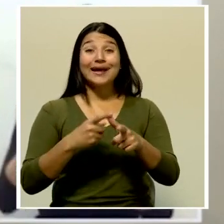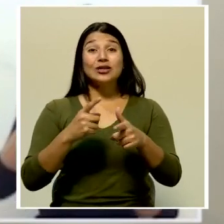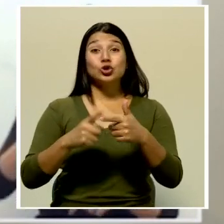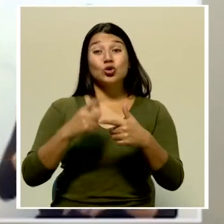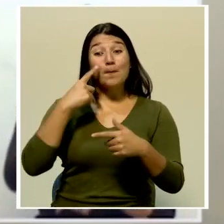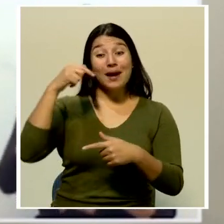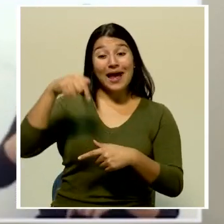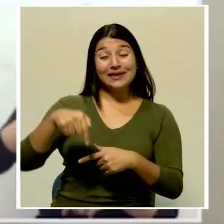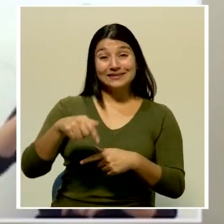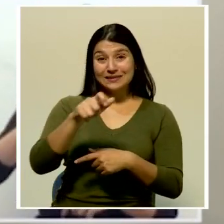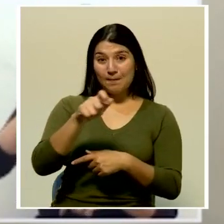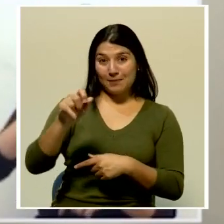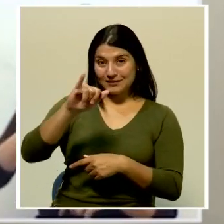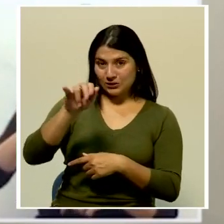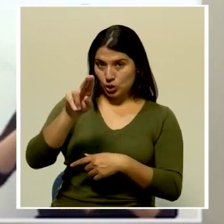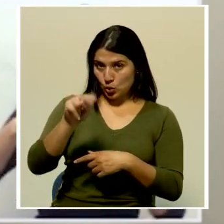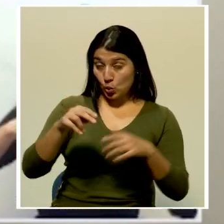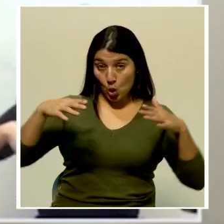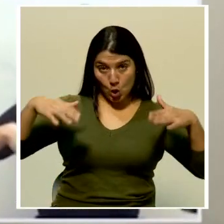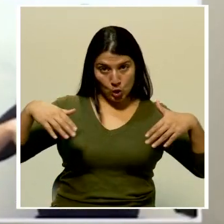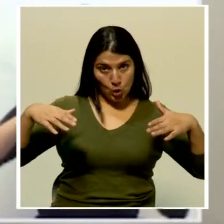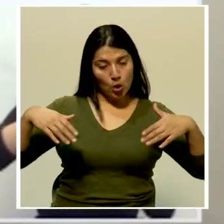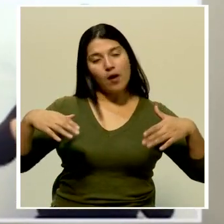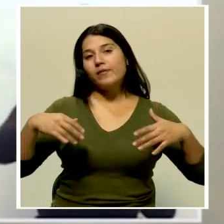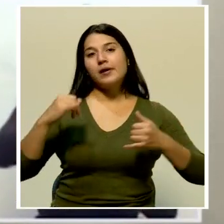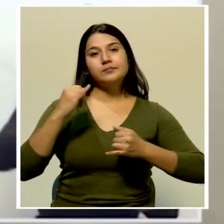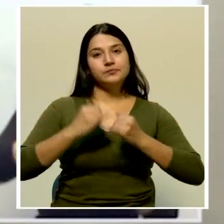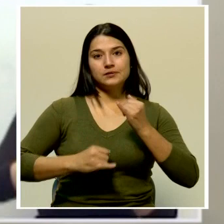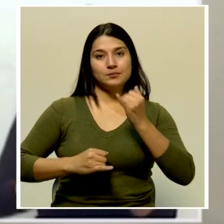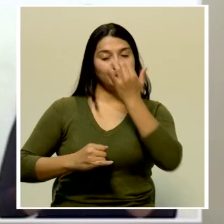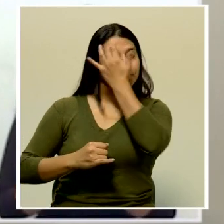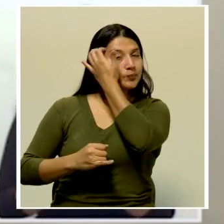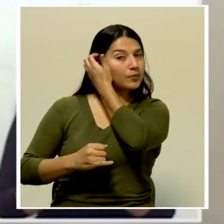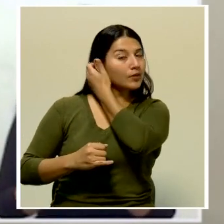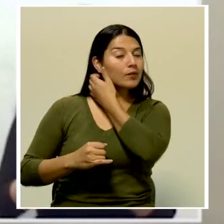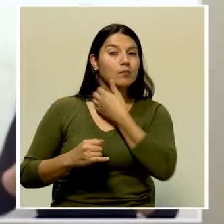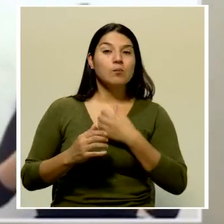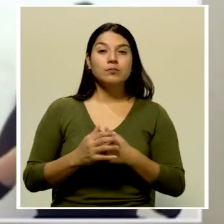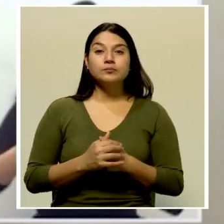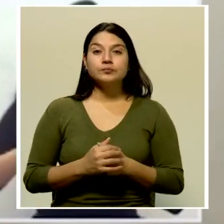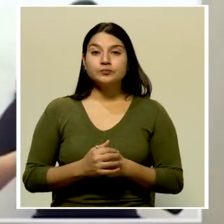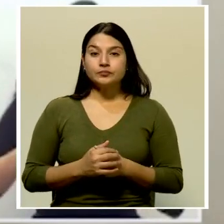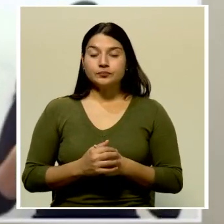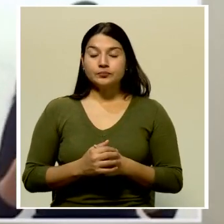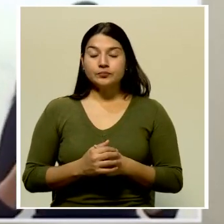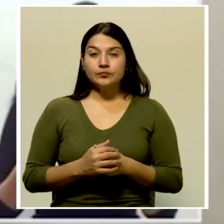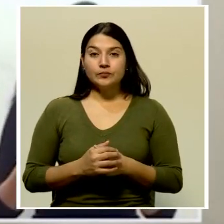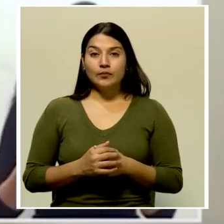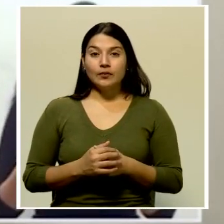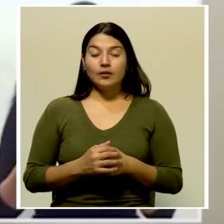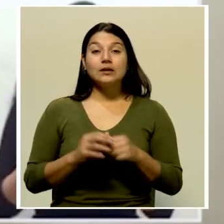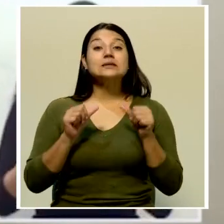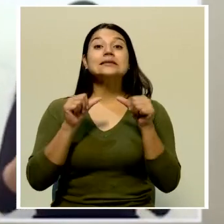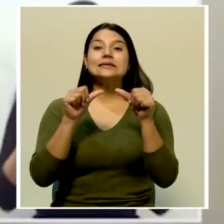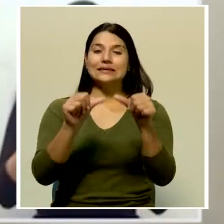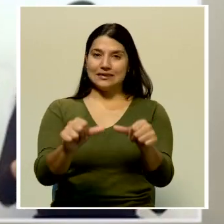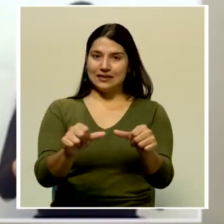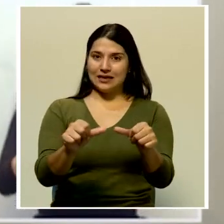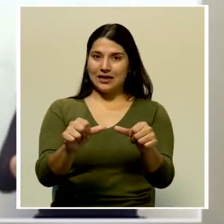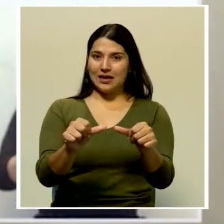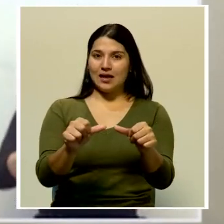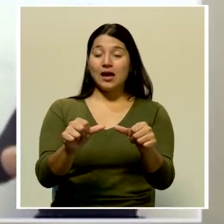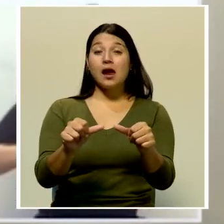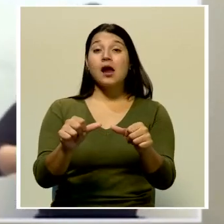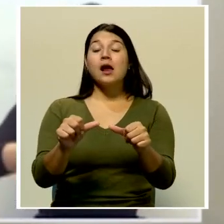mes de junio, que todavía no se ha facturado, se va a mantener una